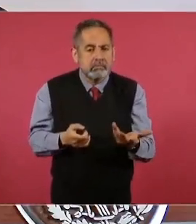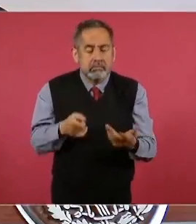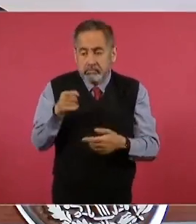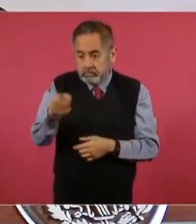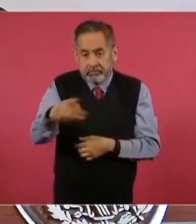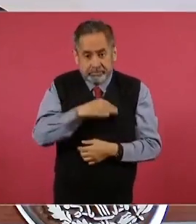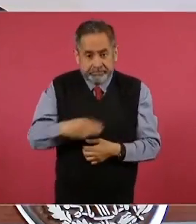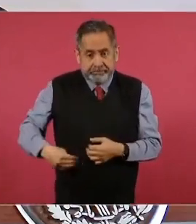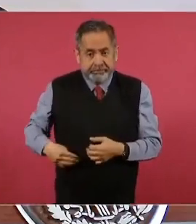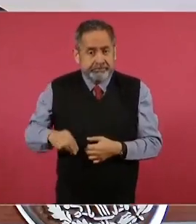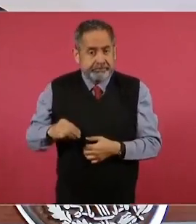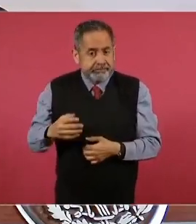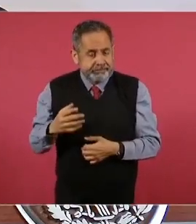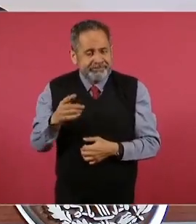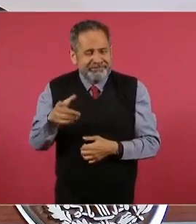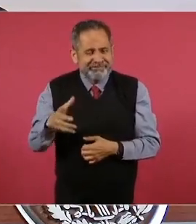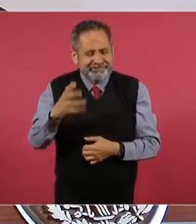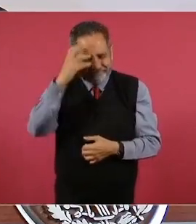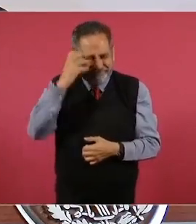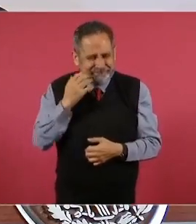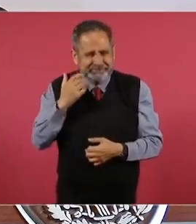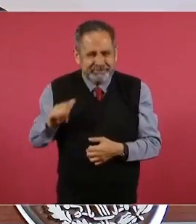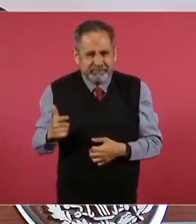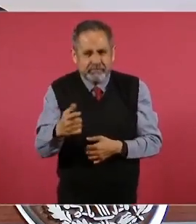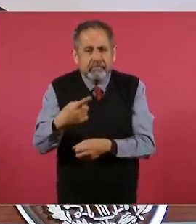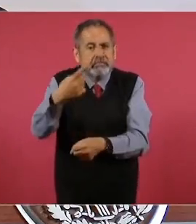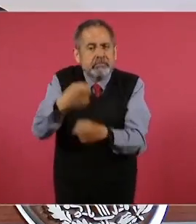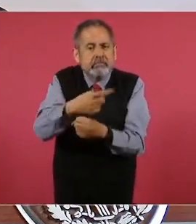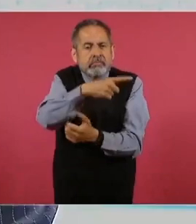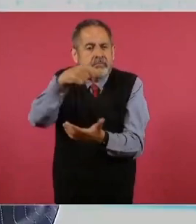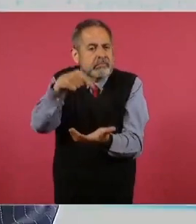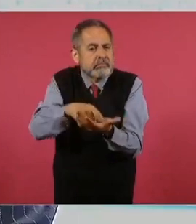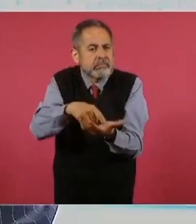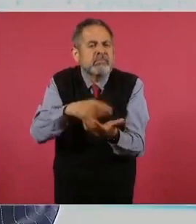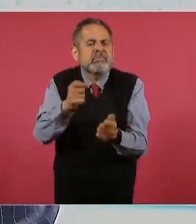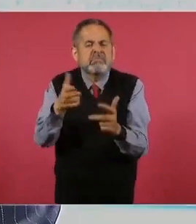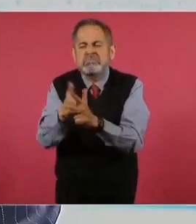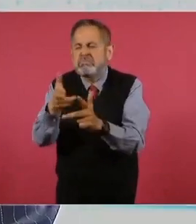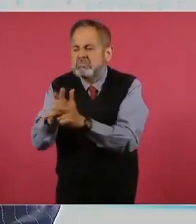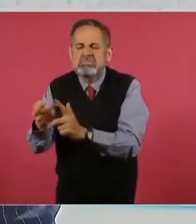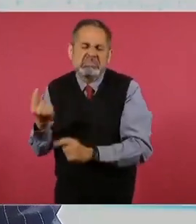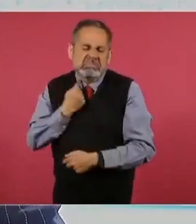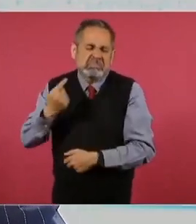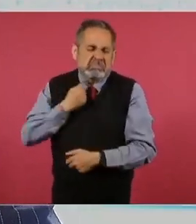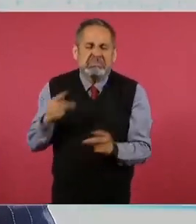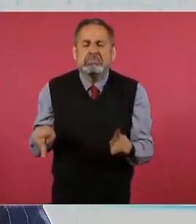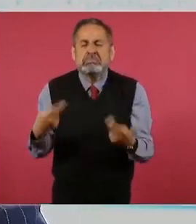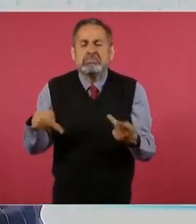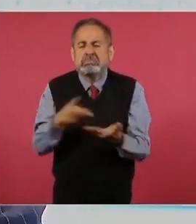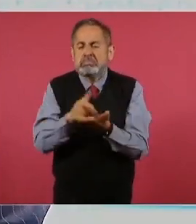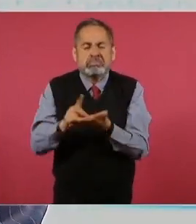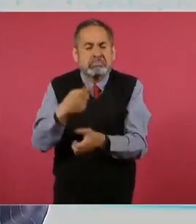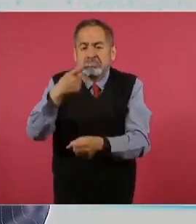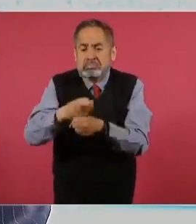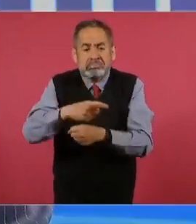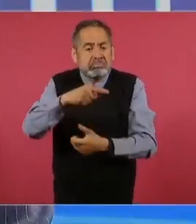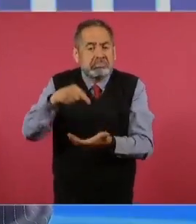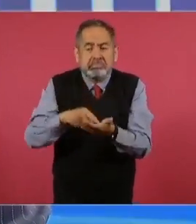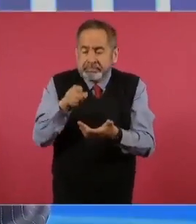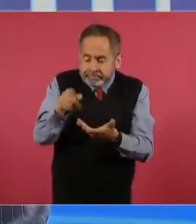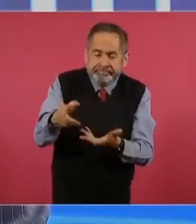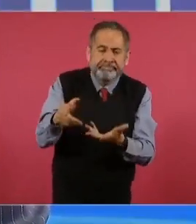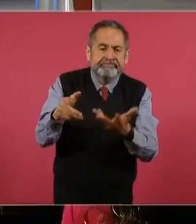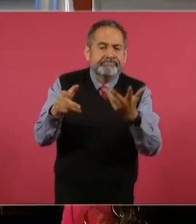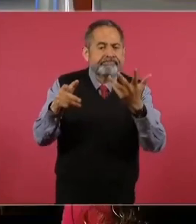municipio con el primer lugar nacional en homicidio y narcomenudeo. Como podemos